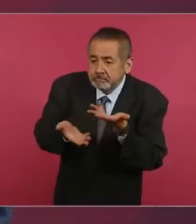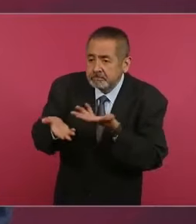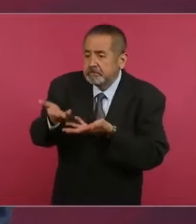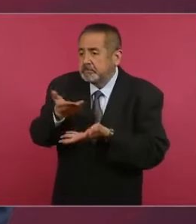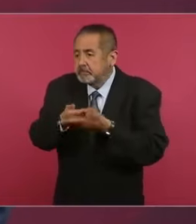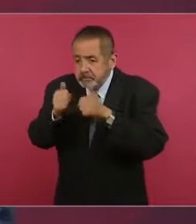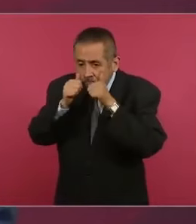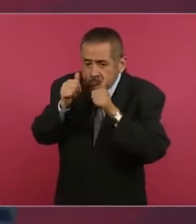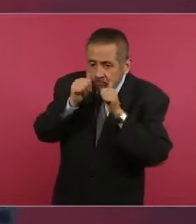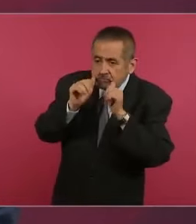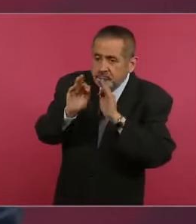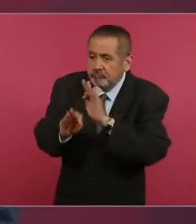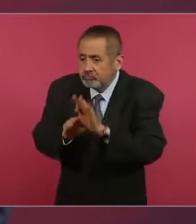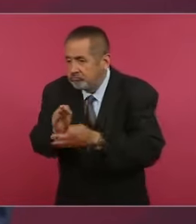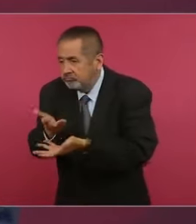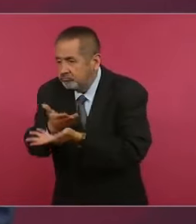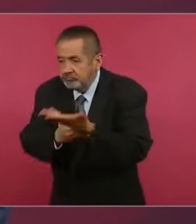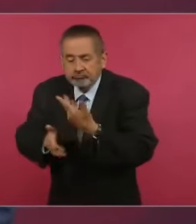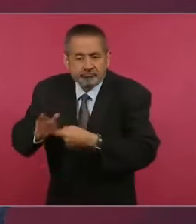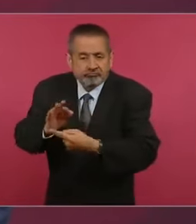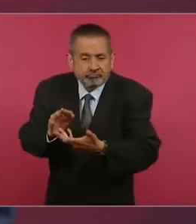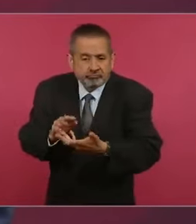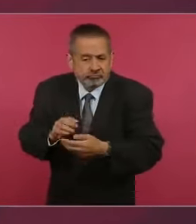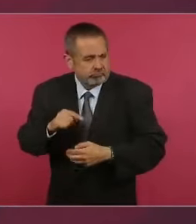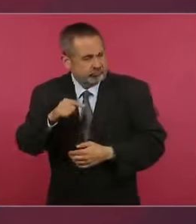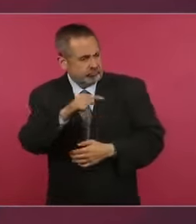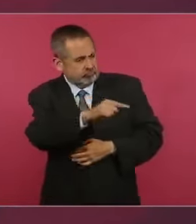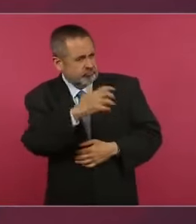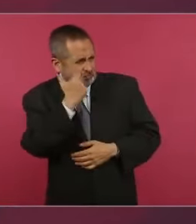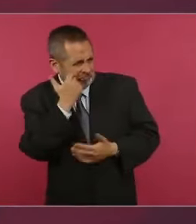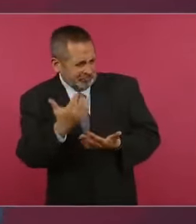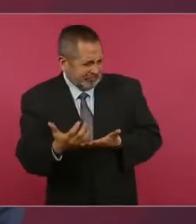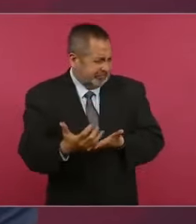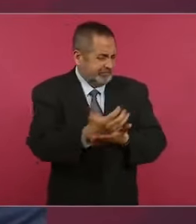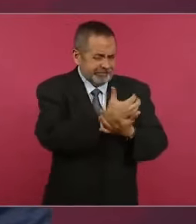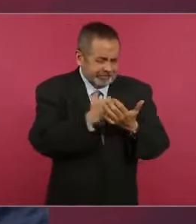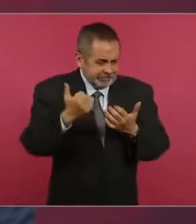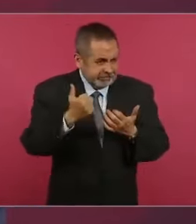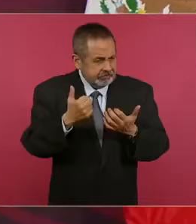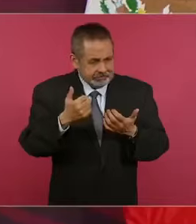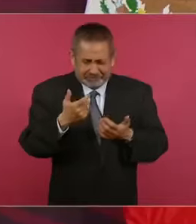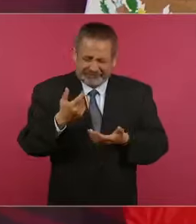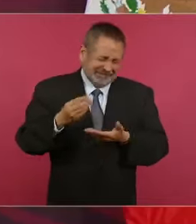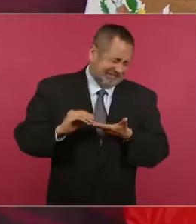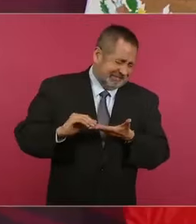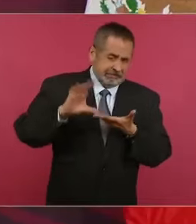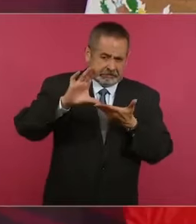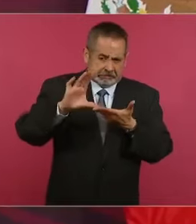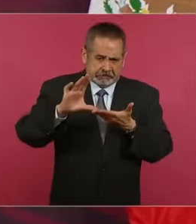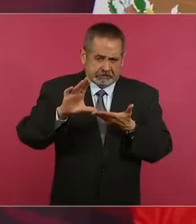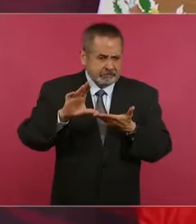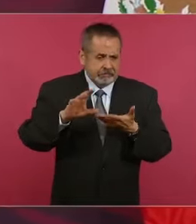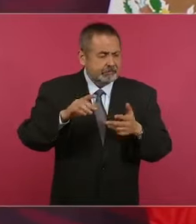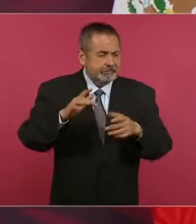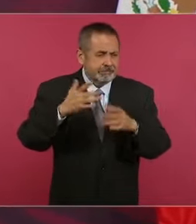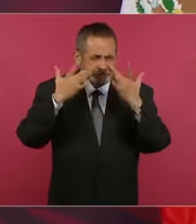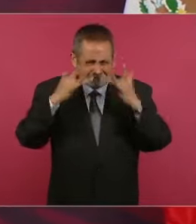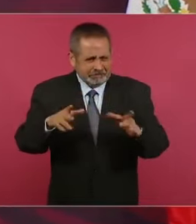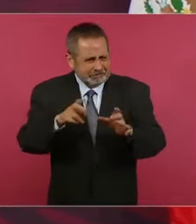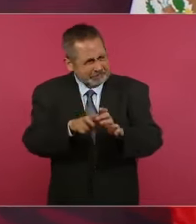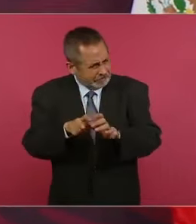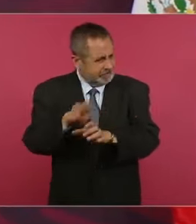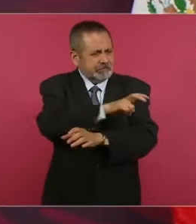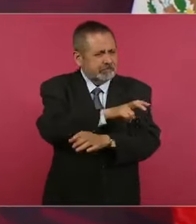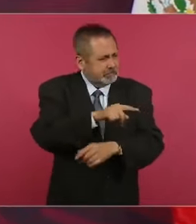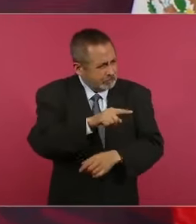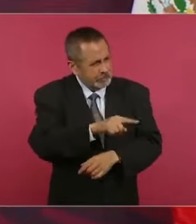Si quieren ganar ese dinero, ahí están los despachos de abogados